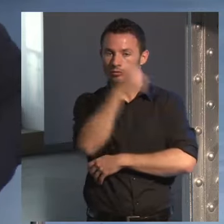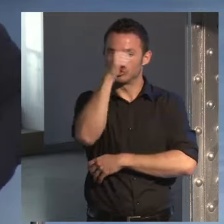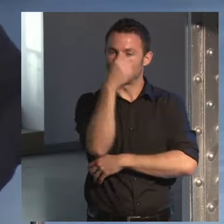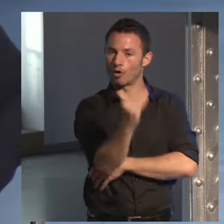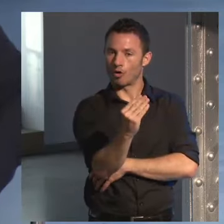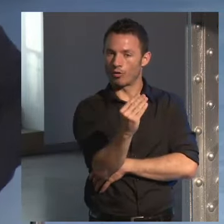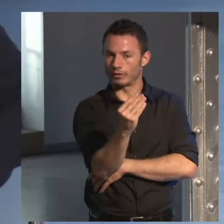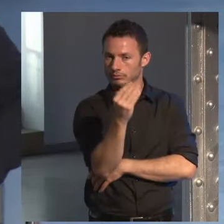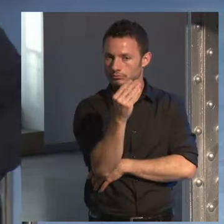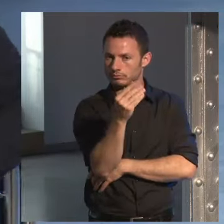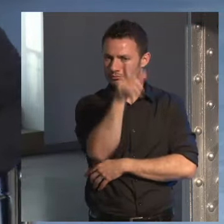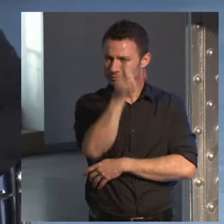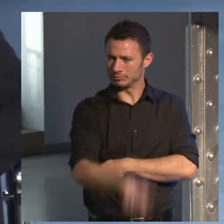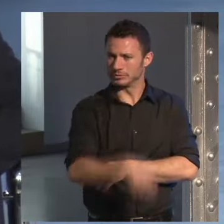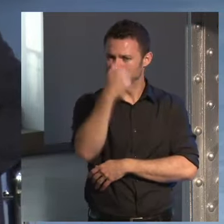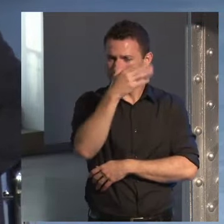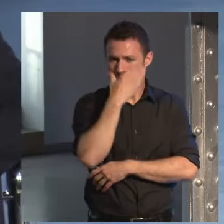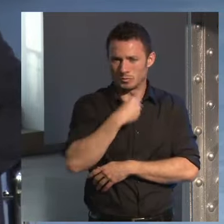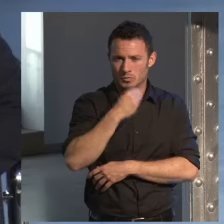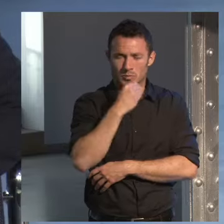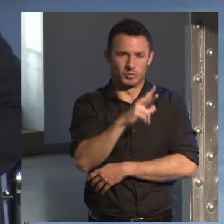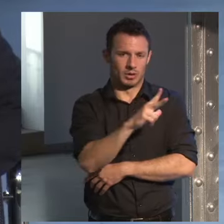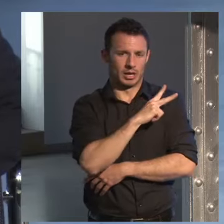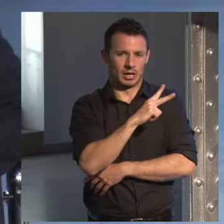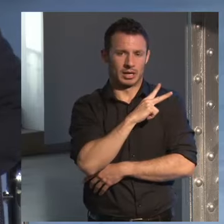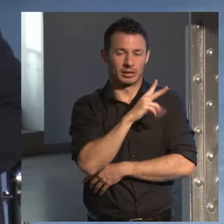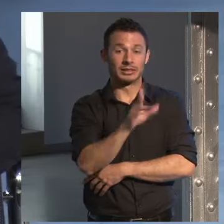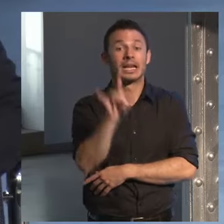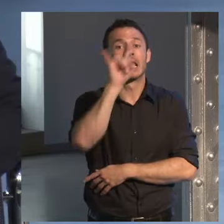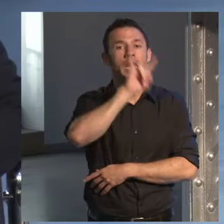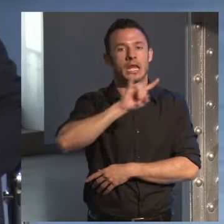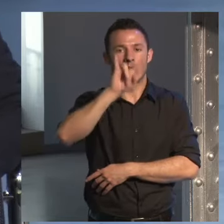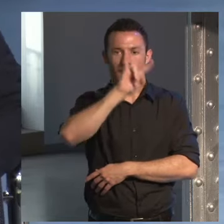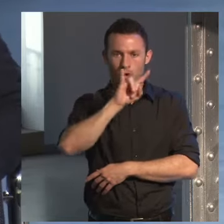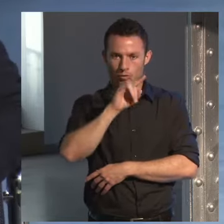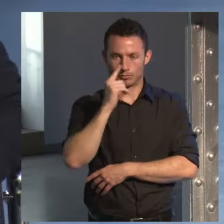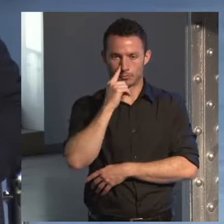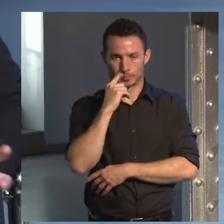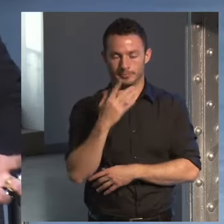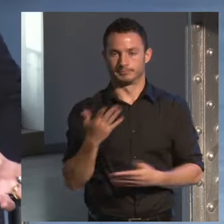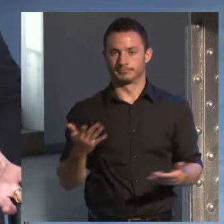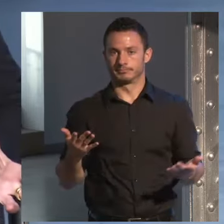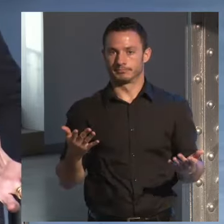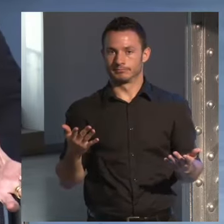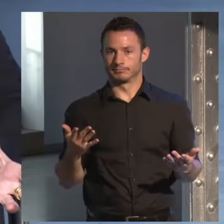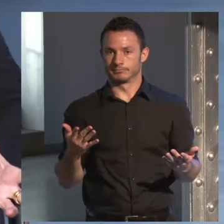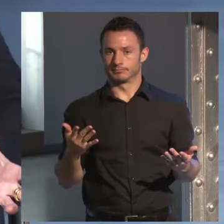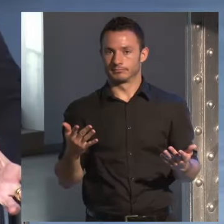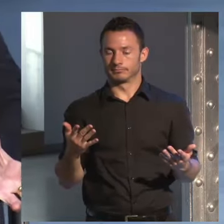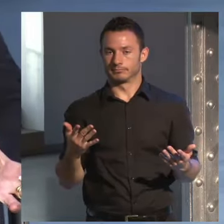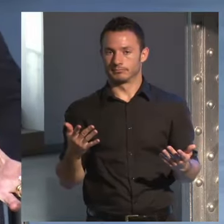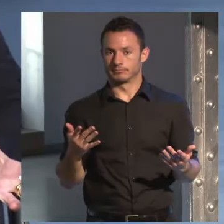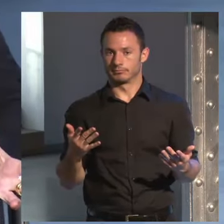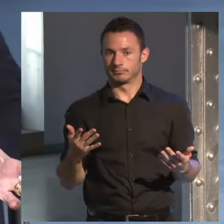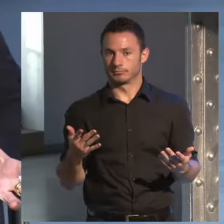guapo elegante y negro claro aquello eran toda